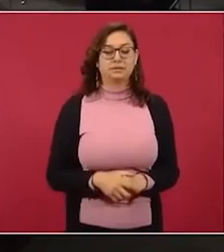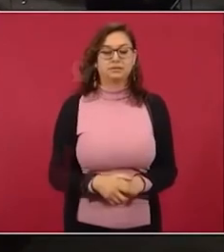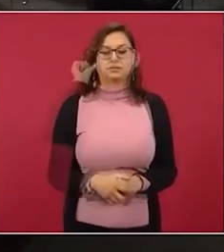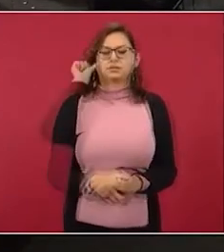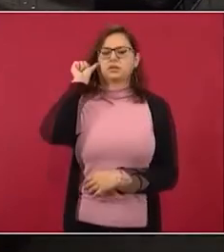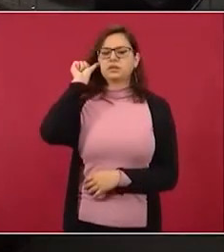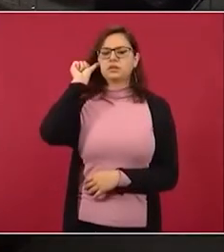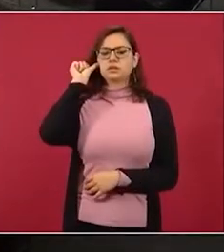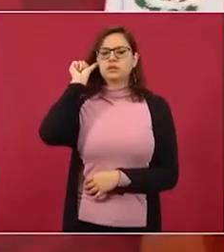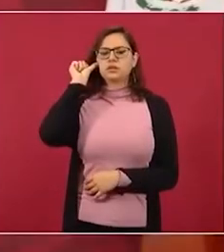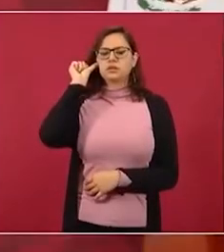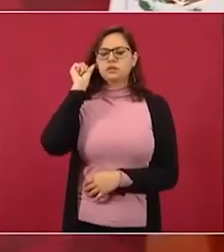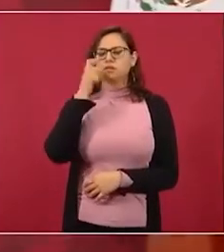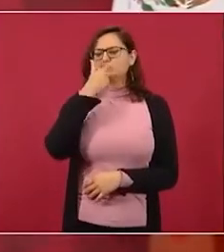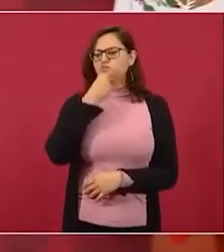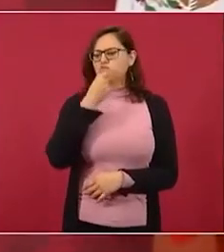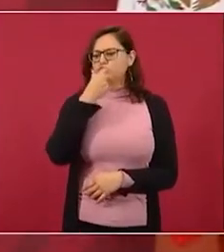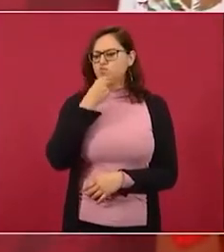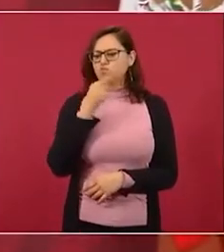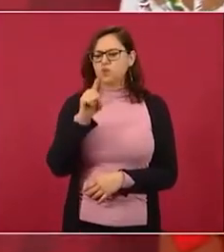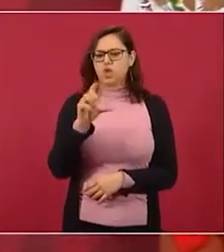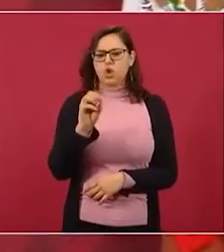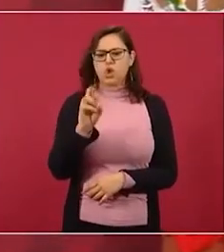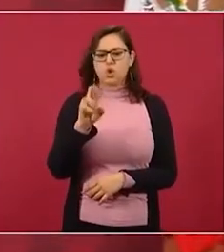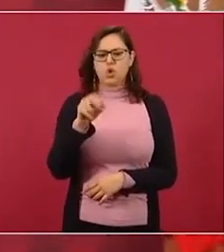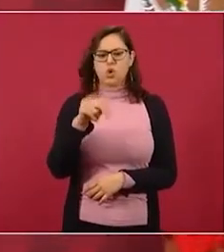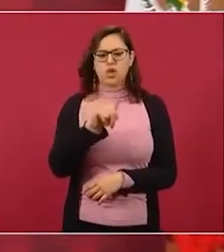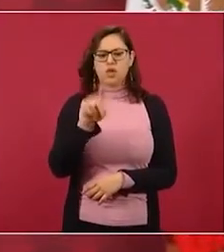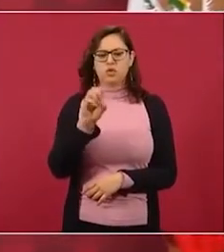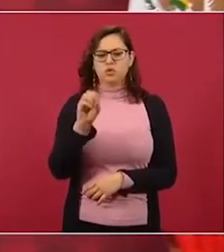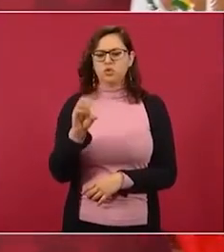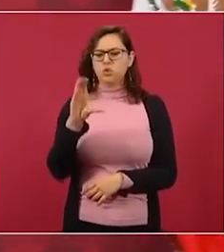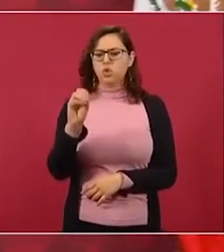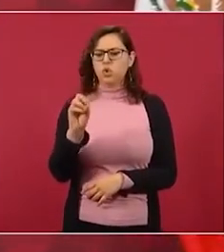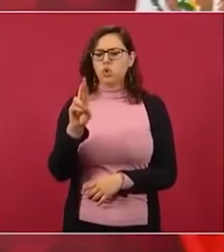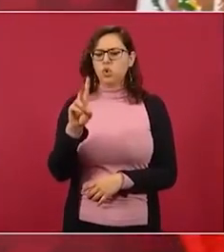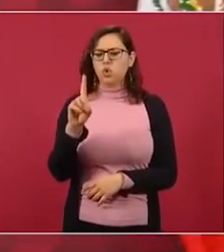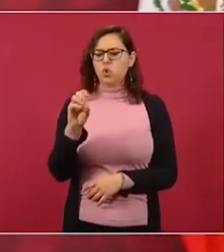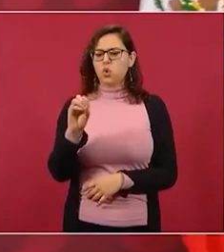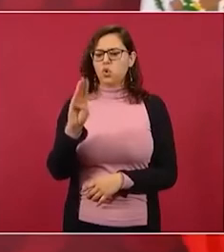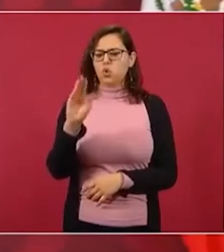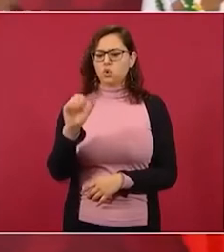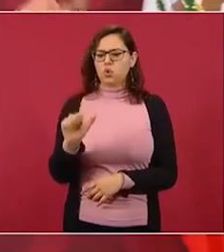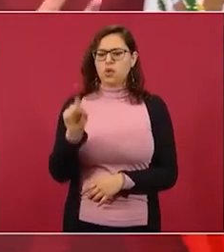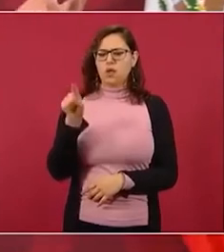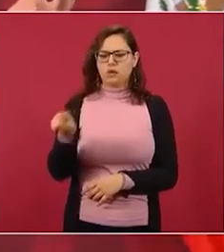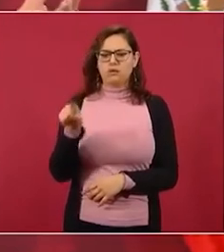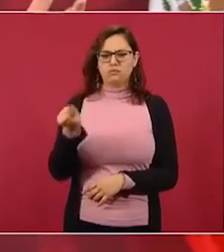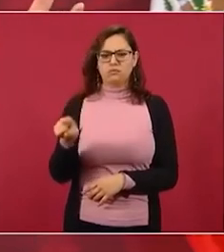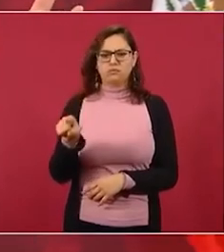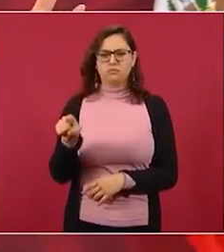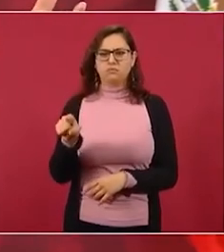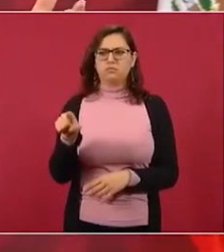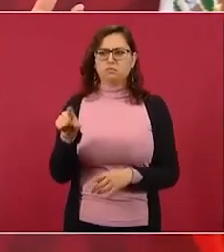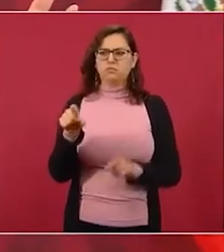Lorenzo Córdoba va a la convención del PAN